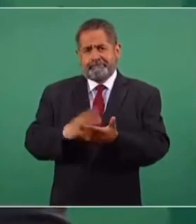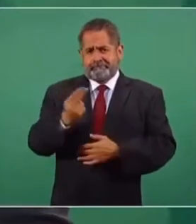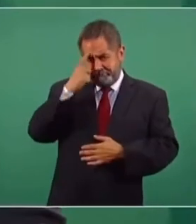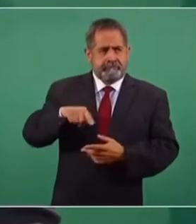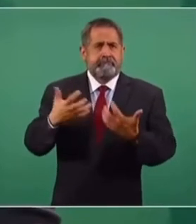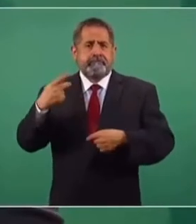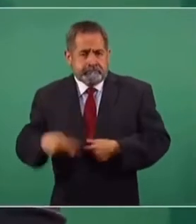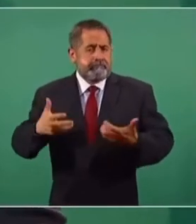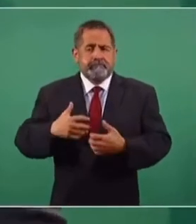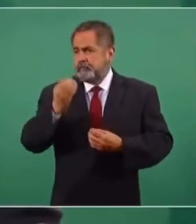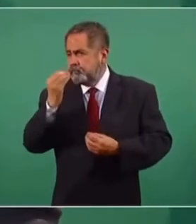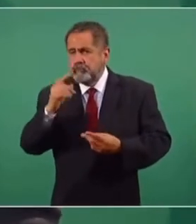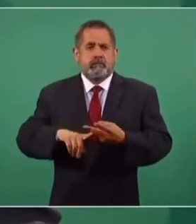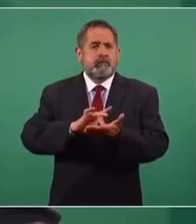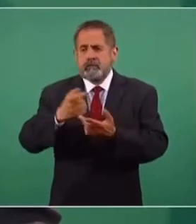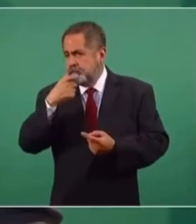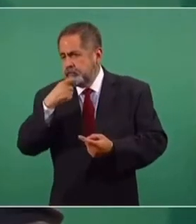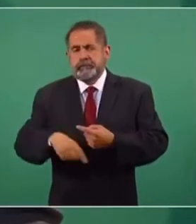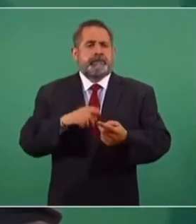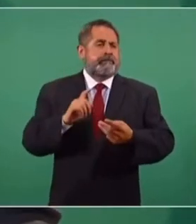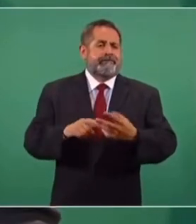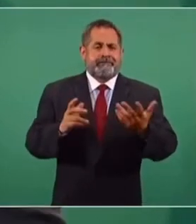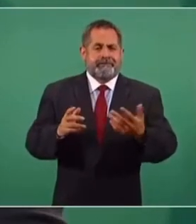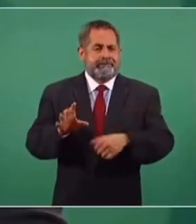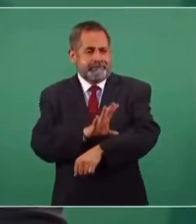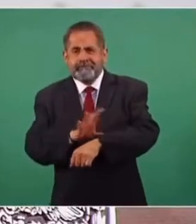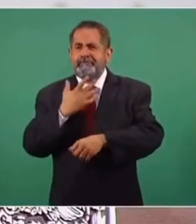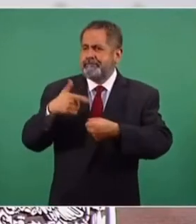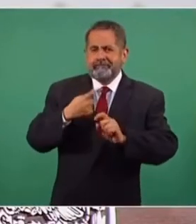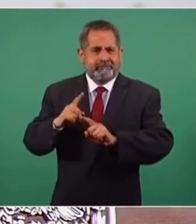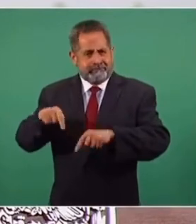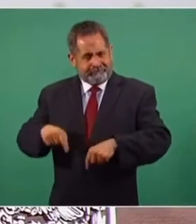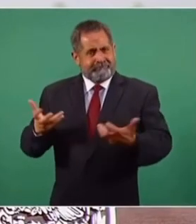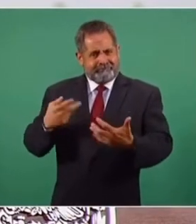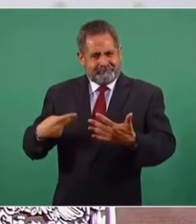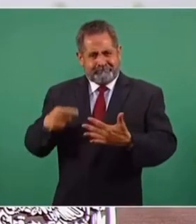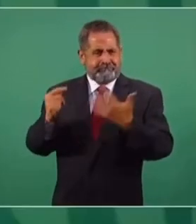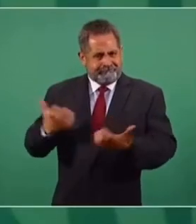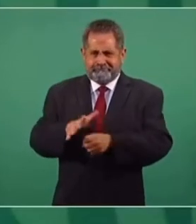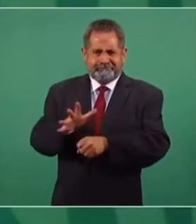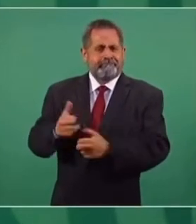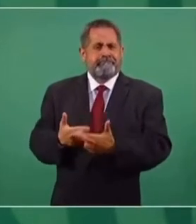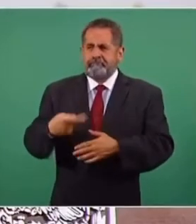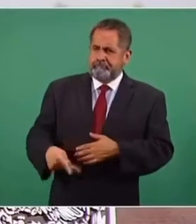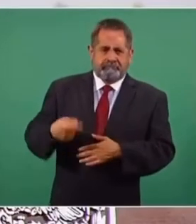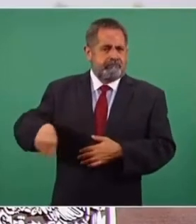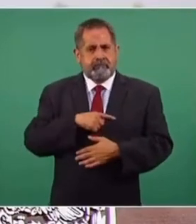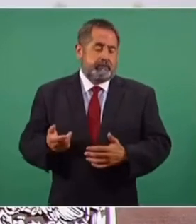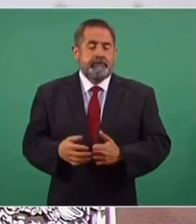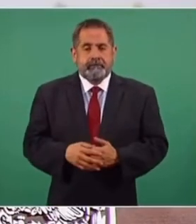Los alimentos, los medicamentos, los energéticos y muchas otras cosas. Tratar de